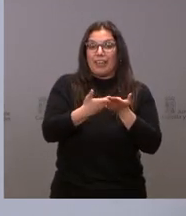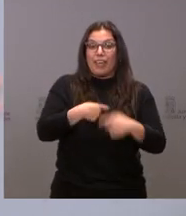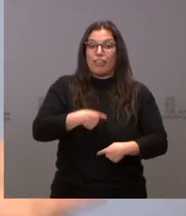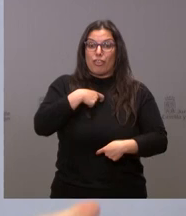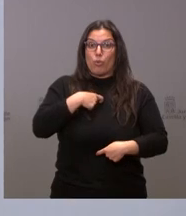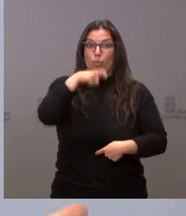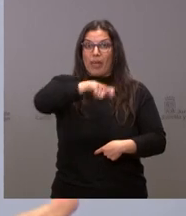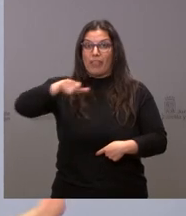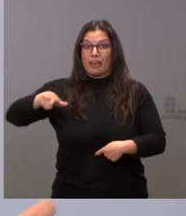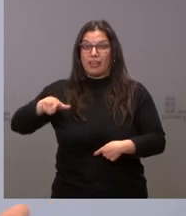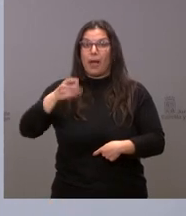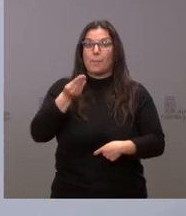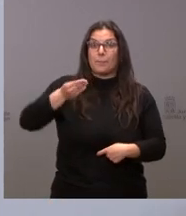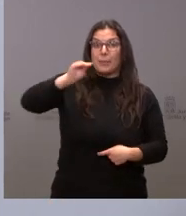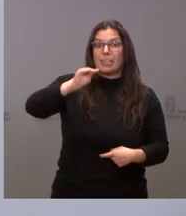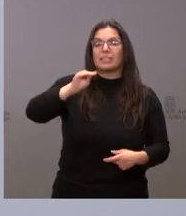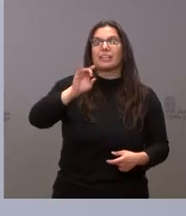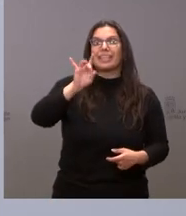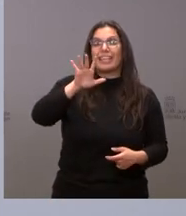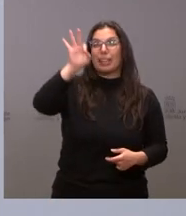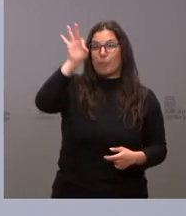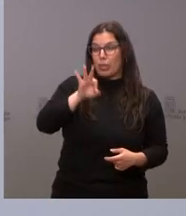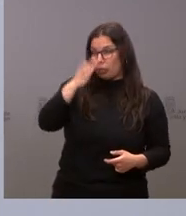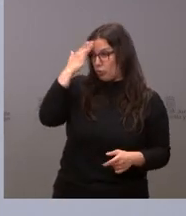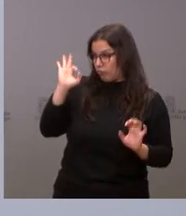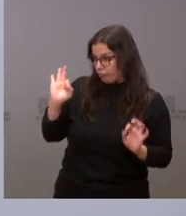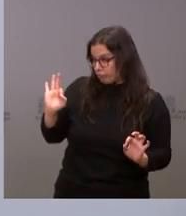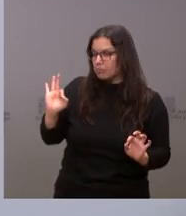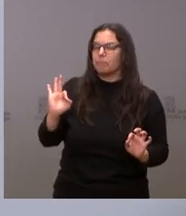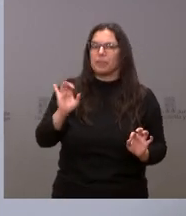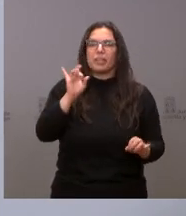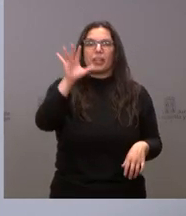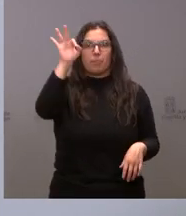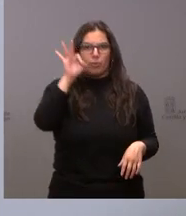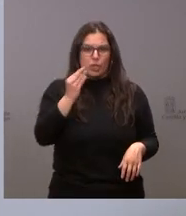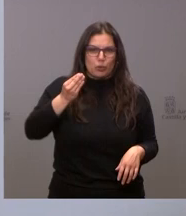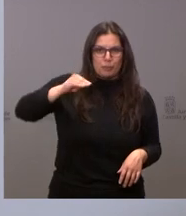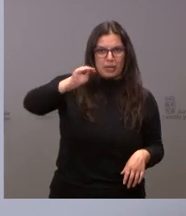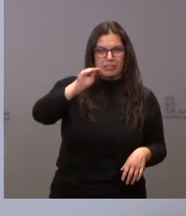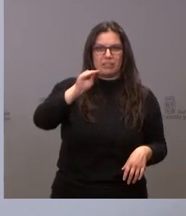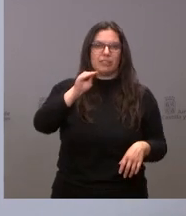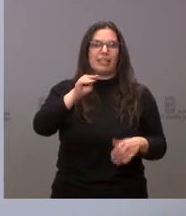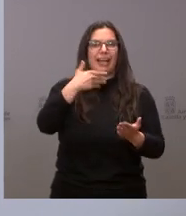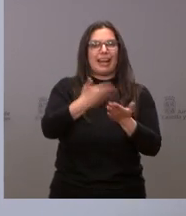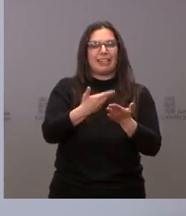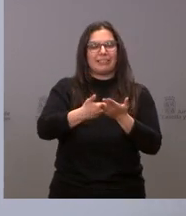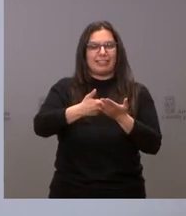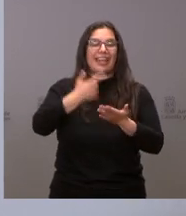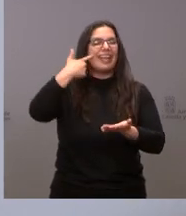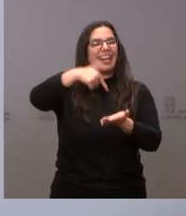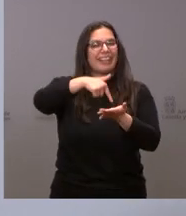Vamos a incrementar el 15% si no me falla la memoria. La vamos a incrementar para quienes